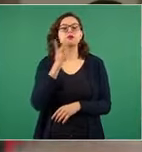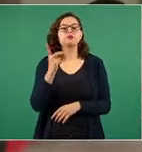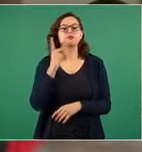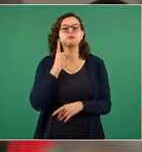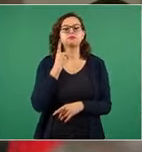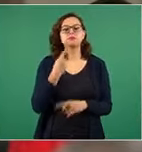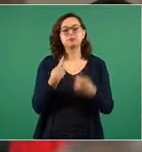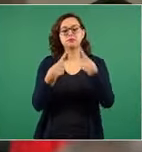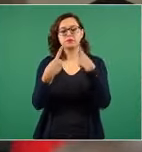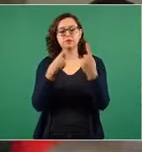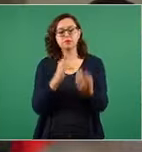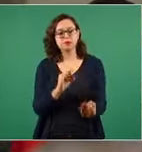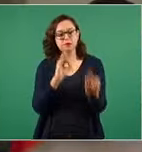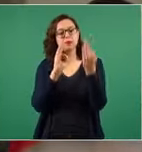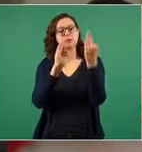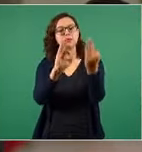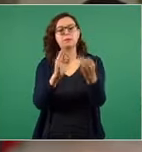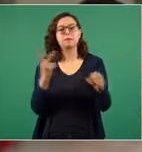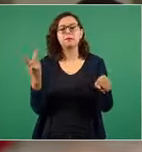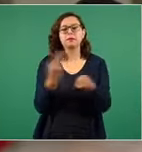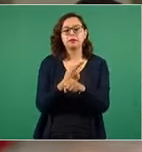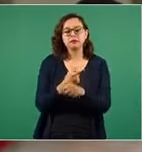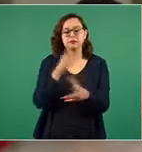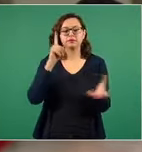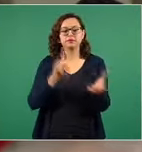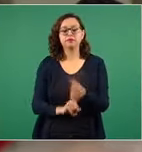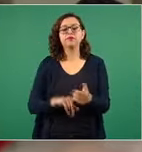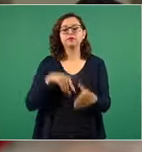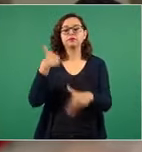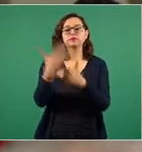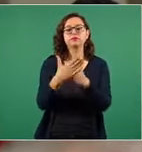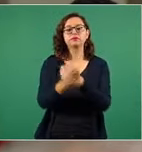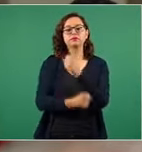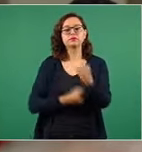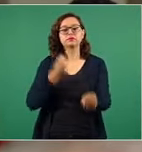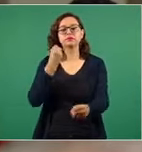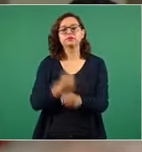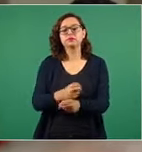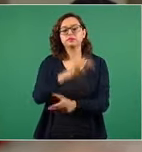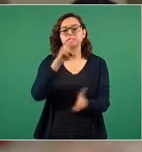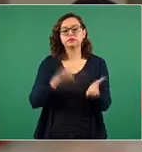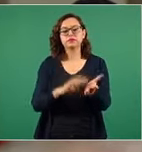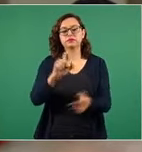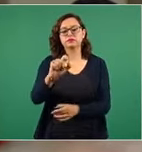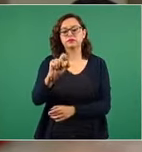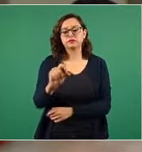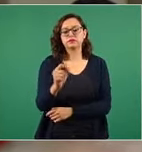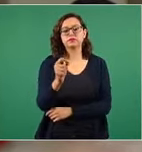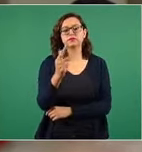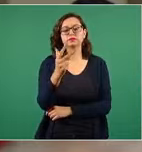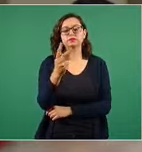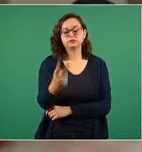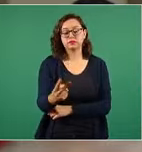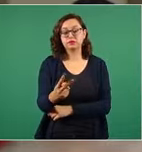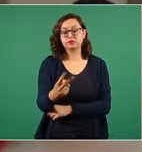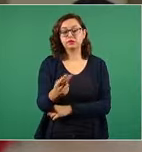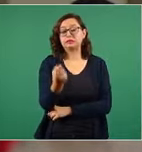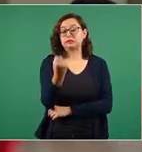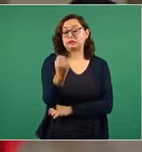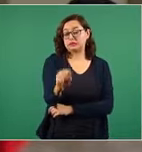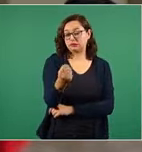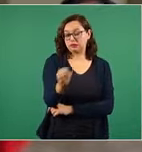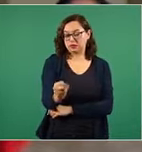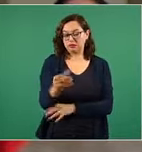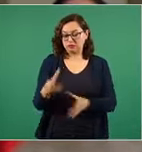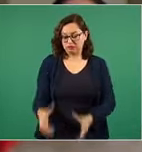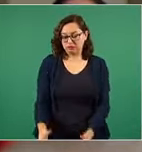adelantó lo que contendrá el paquete económico 2022 que se entregará el 8 de septiembre al Congreso hablaba